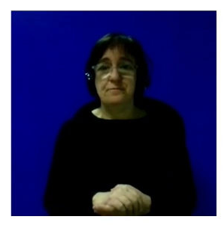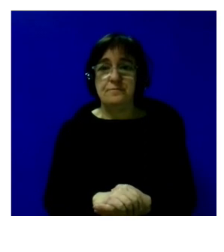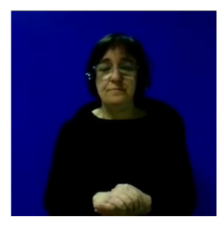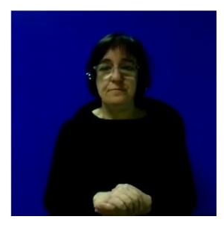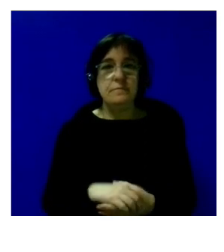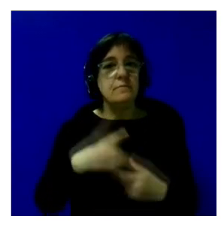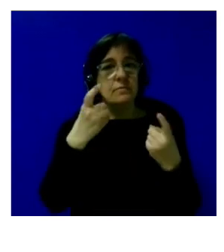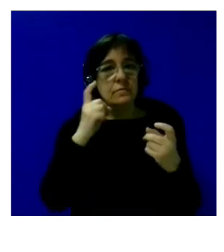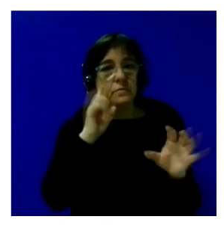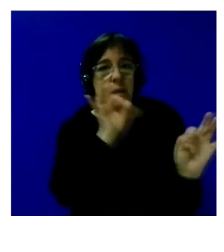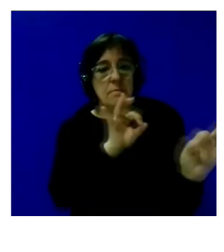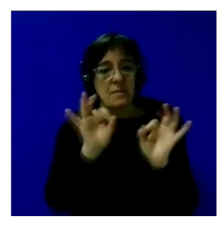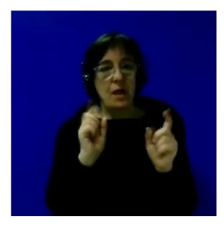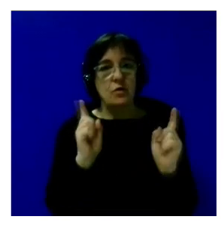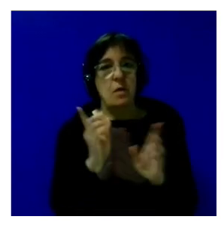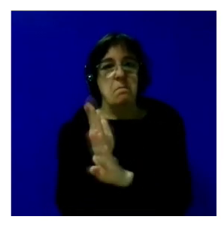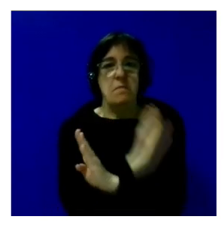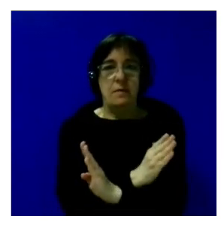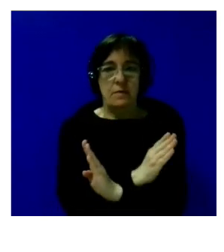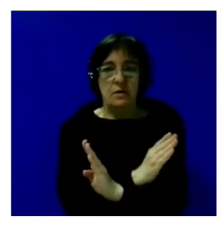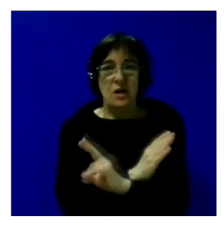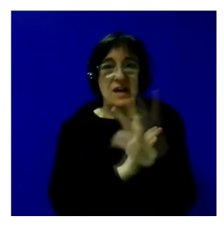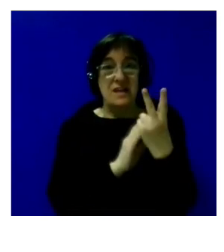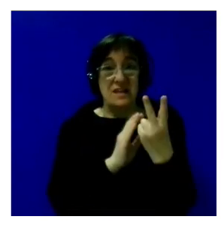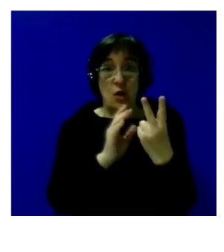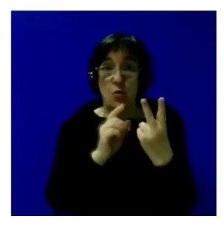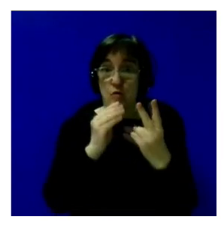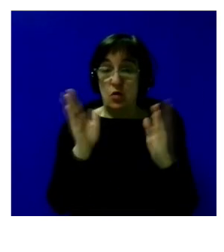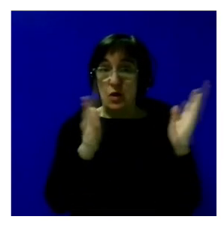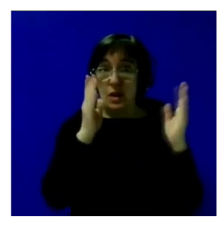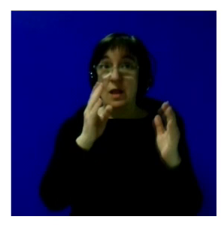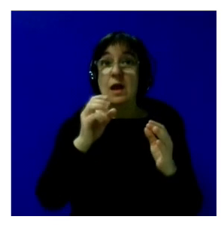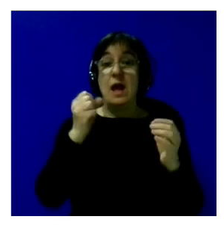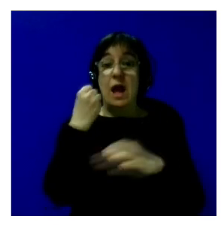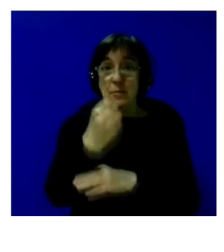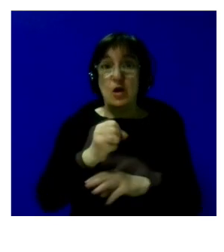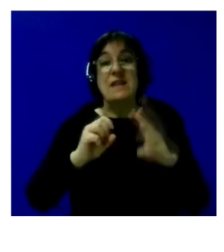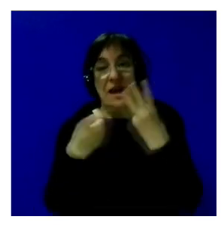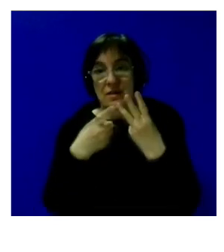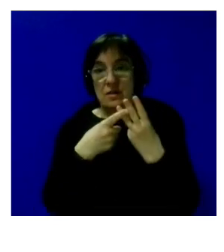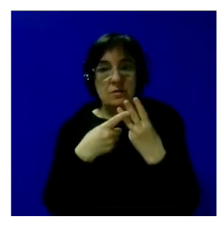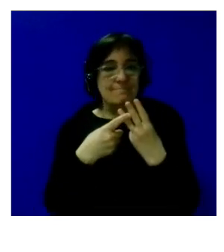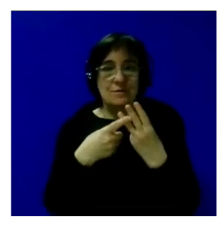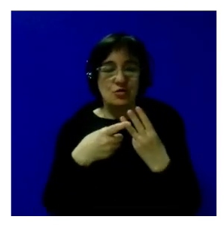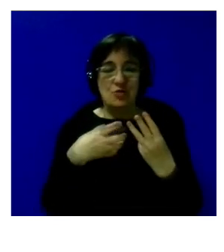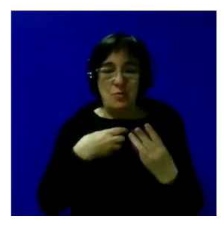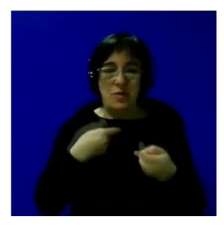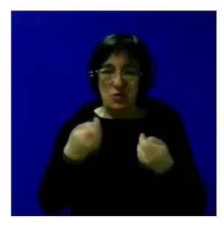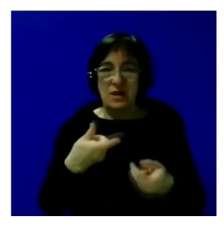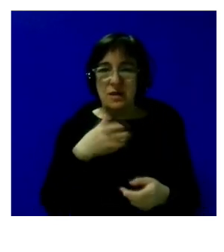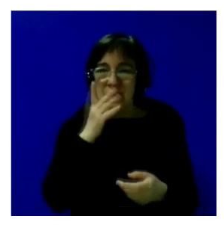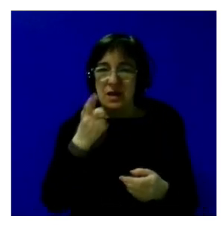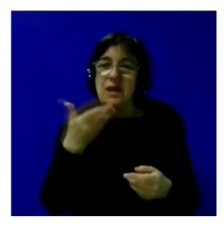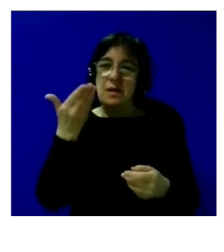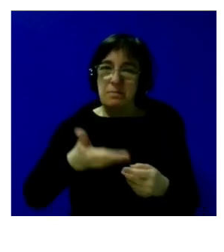necesita una preparación previa en segundo grado y necesita un apoyo en tercer grado que pienso que no le pudimos dar por eso son tan